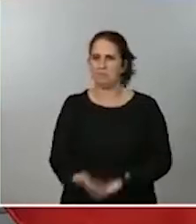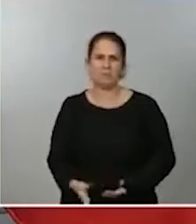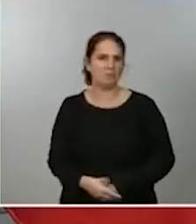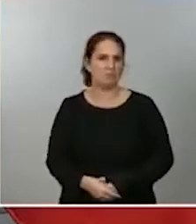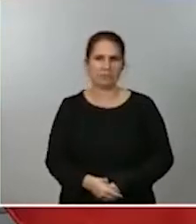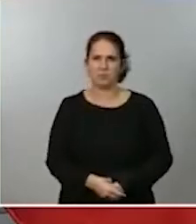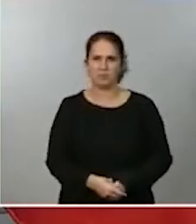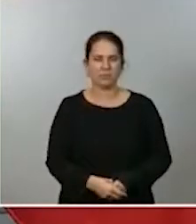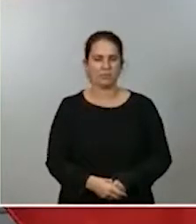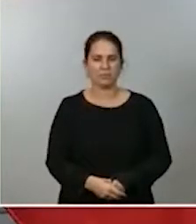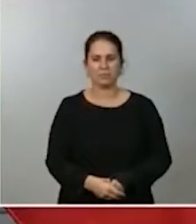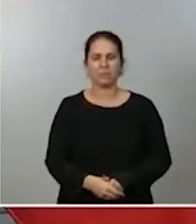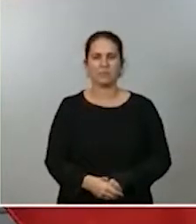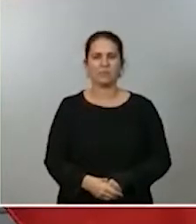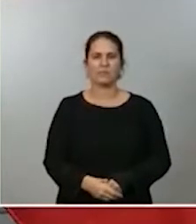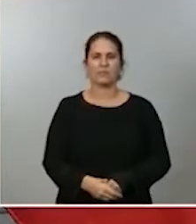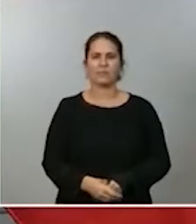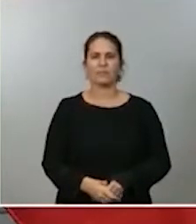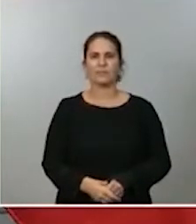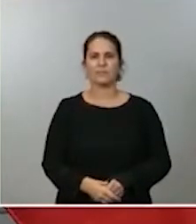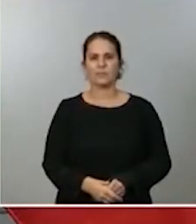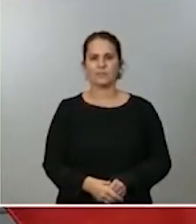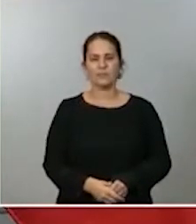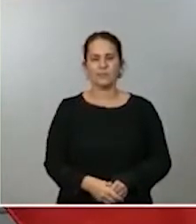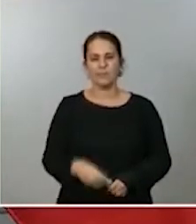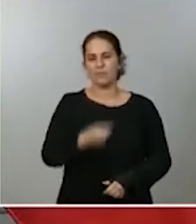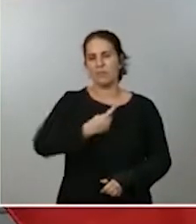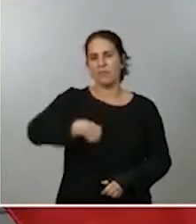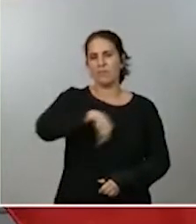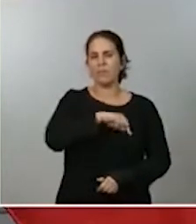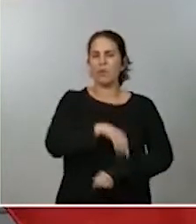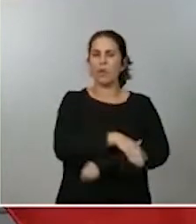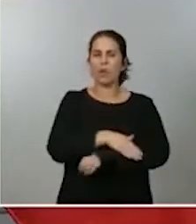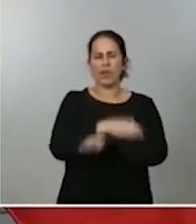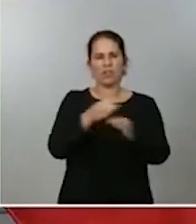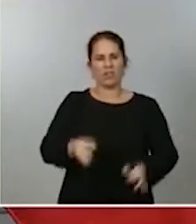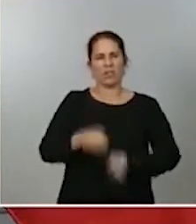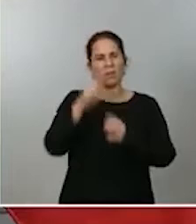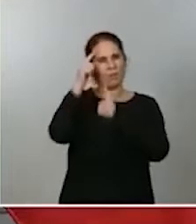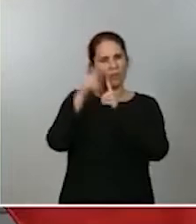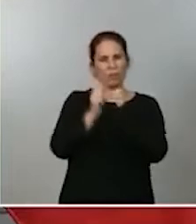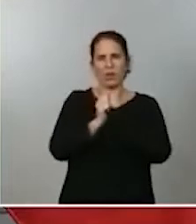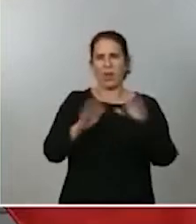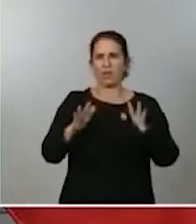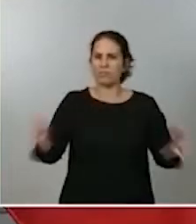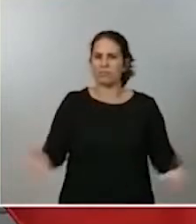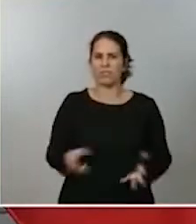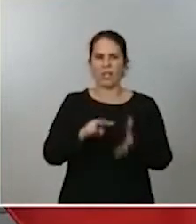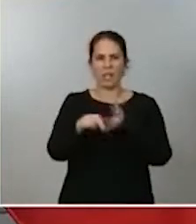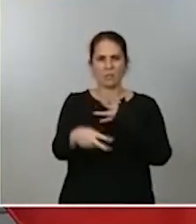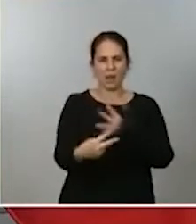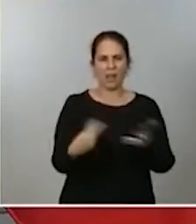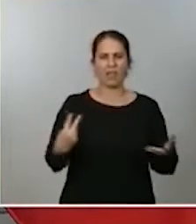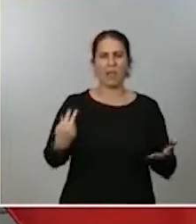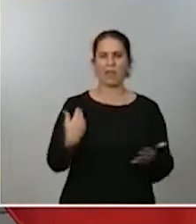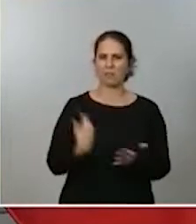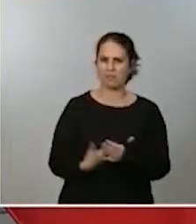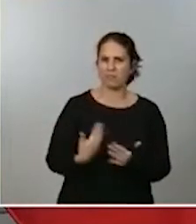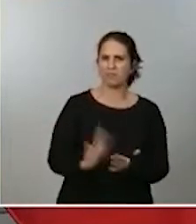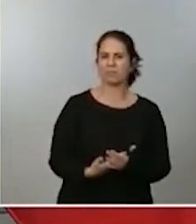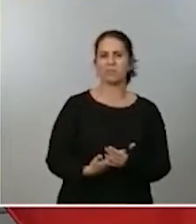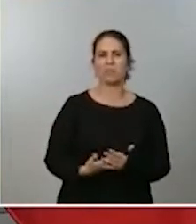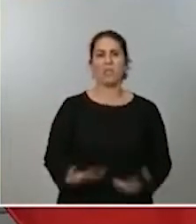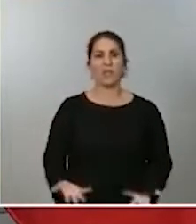este Ejecutivo siempre ha sido muy clara. Hay que impulsar la transparencia, la rendición de cuentas y estar a disposición